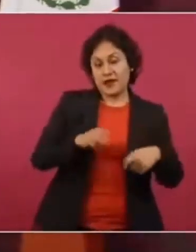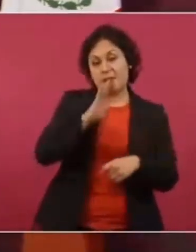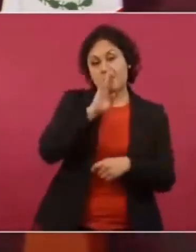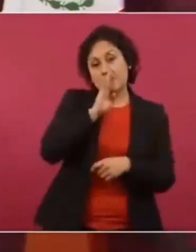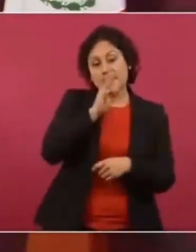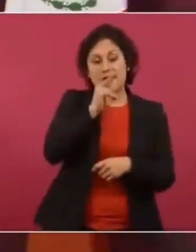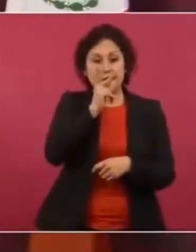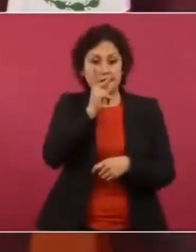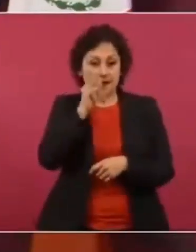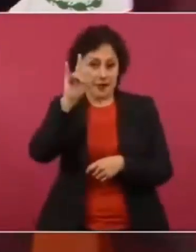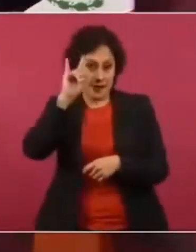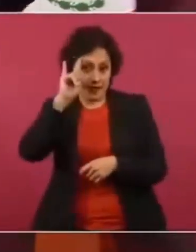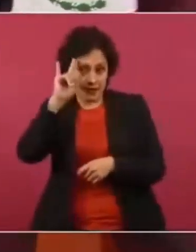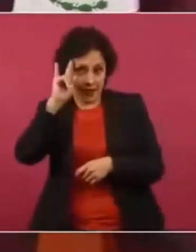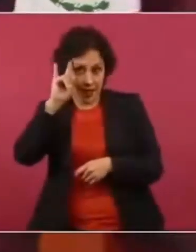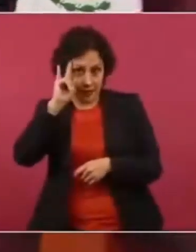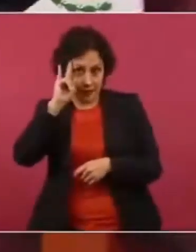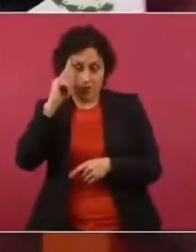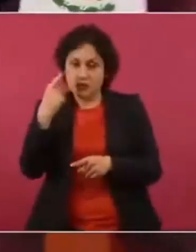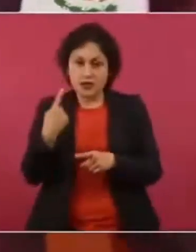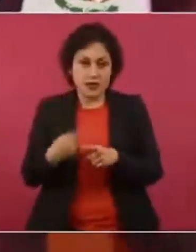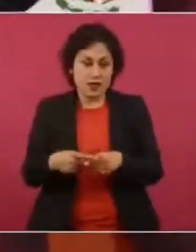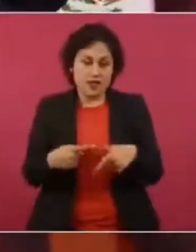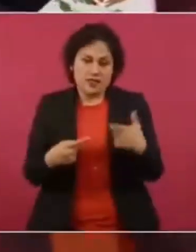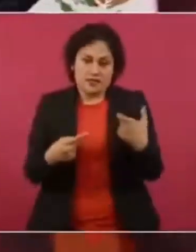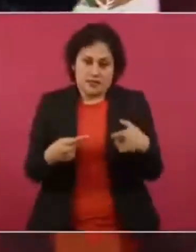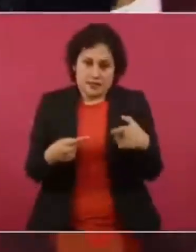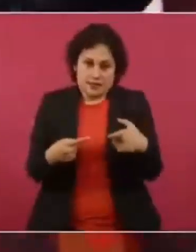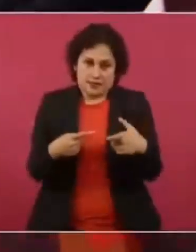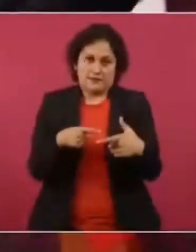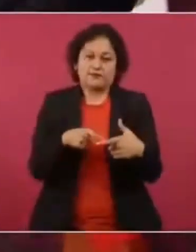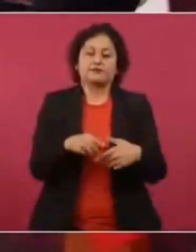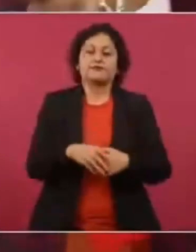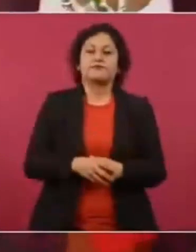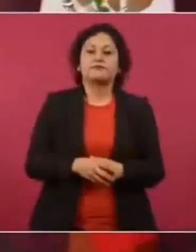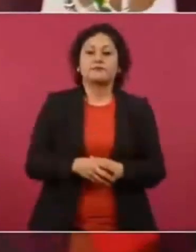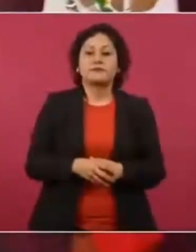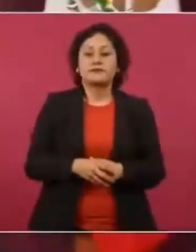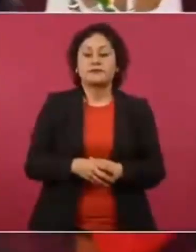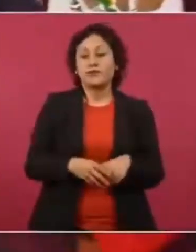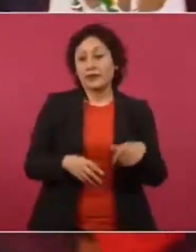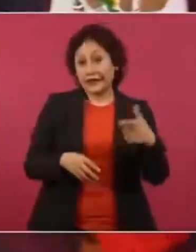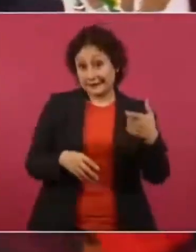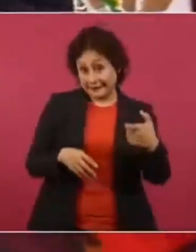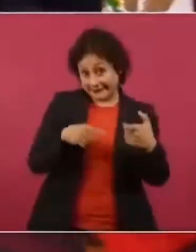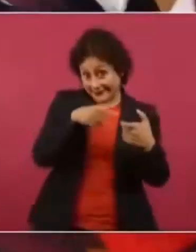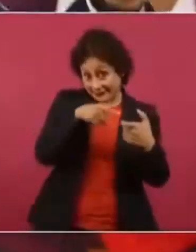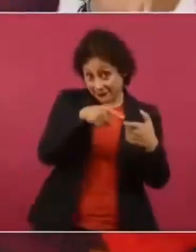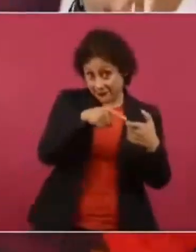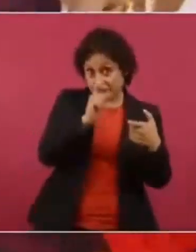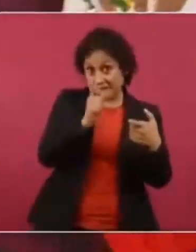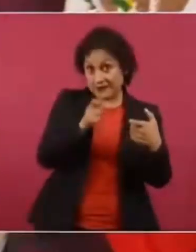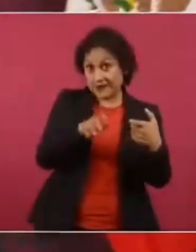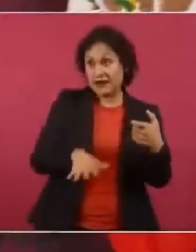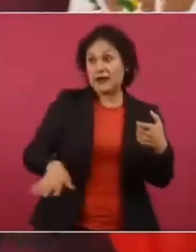dinero. Entonces, por dinero, la gente se